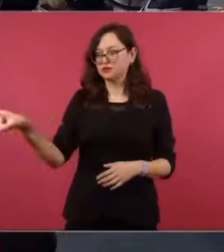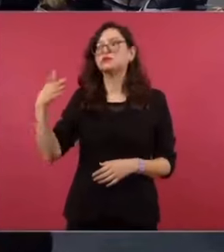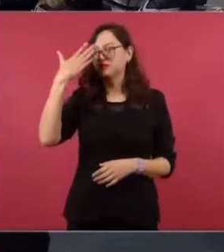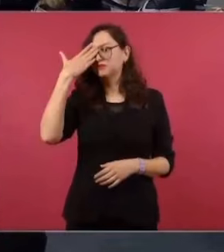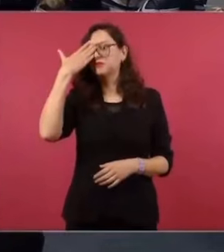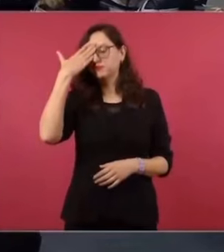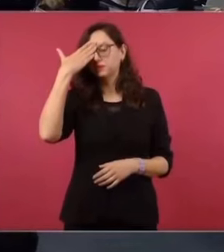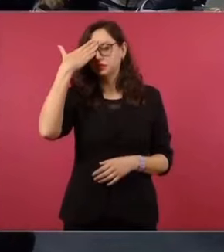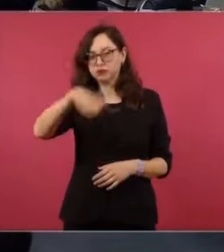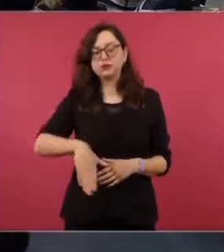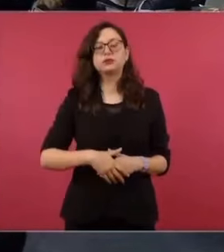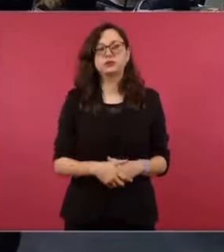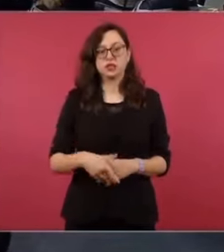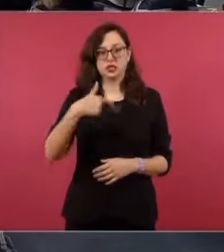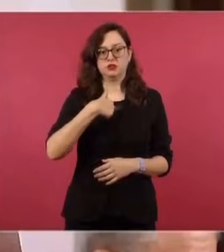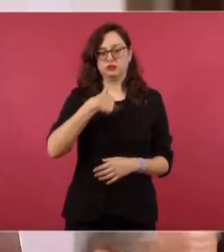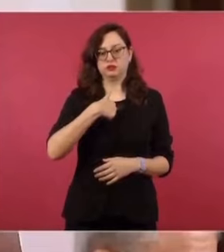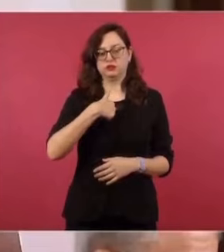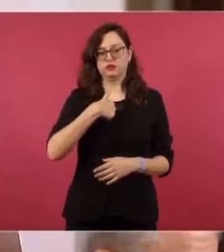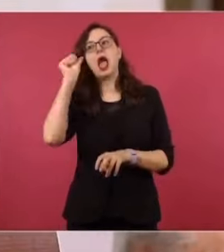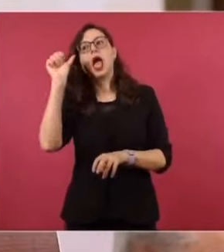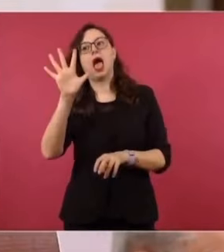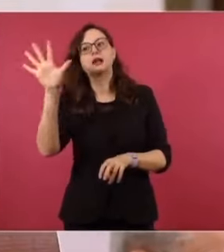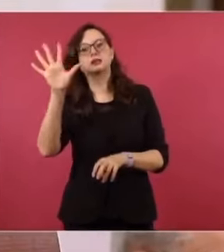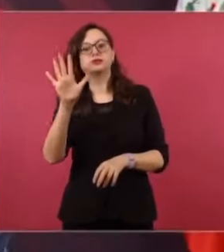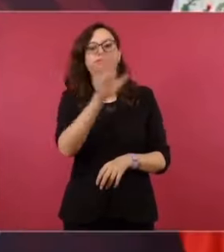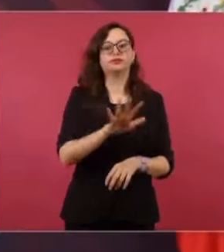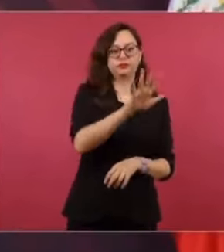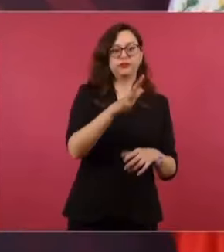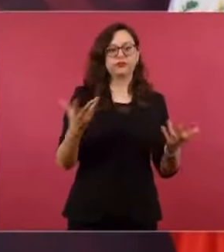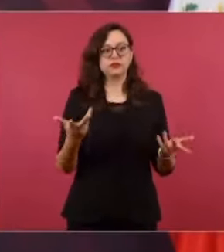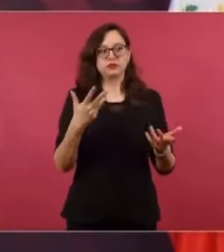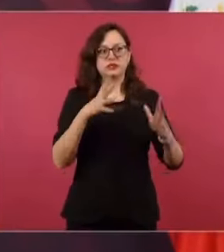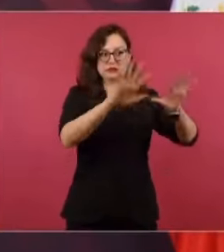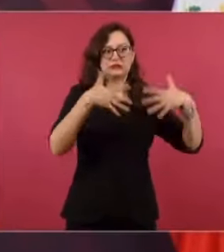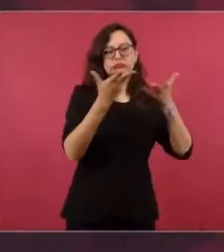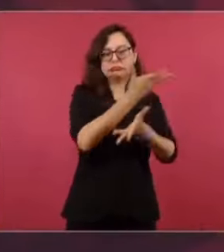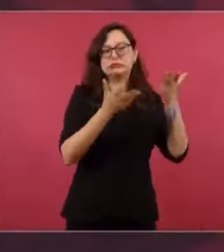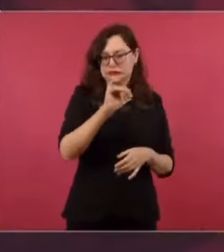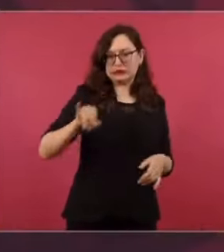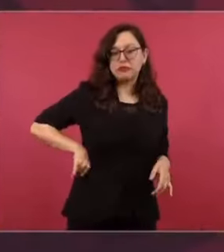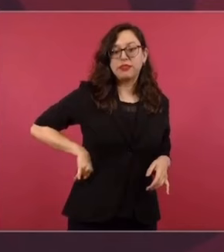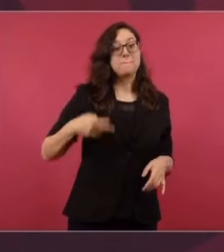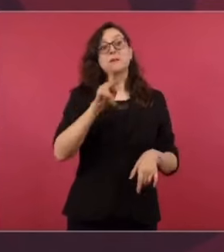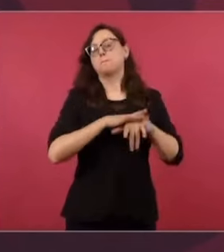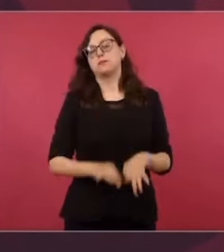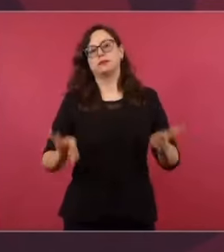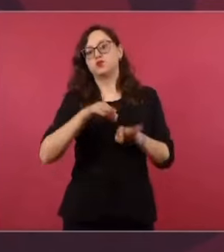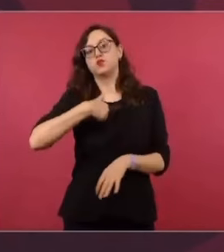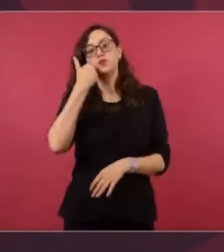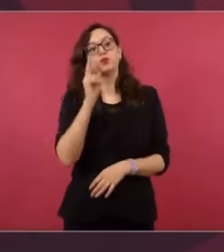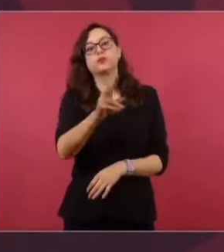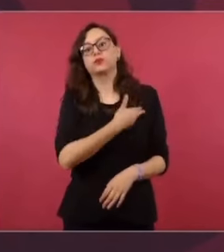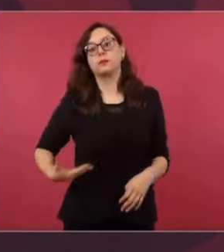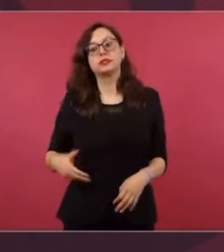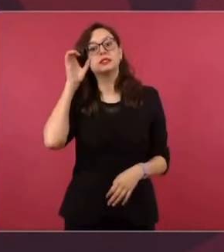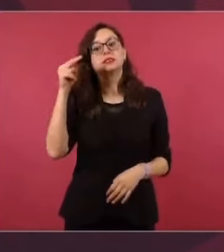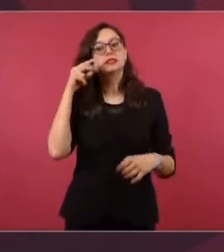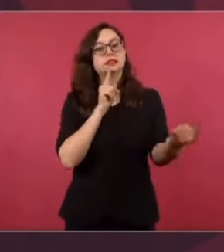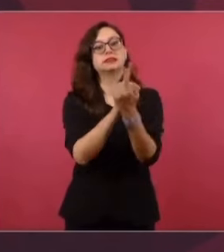encuentro hacia Pacífico, a San Francisco, pero lo que más me interesaba era hablar con el presidente de China para que nos vendieran